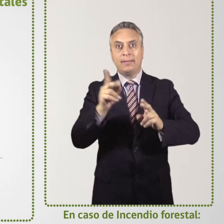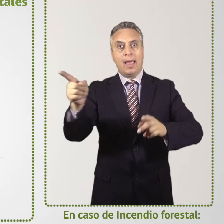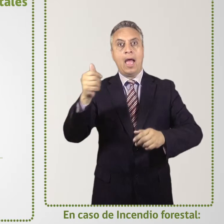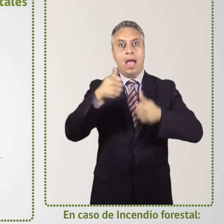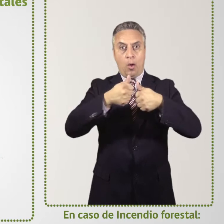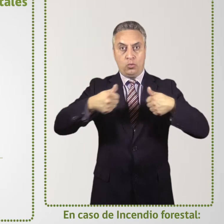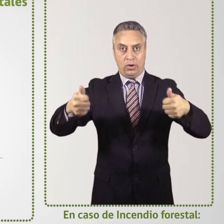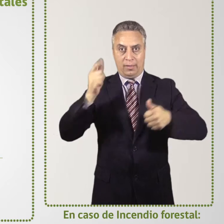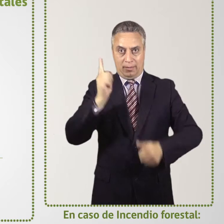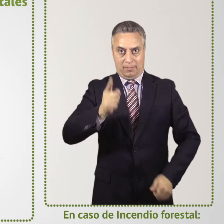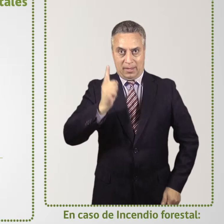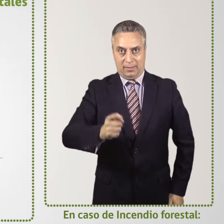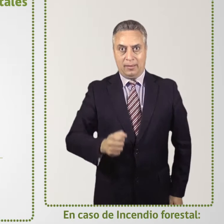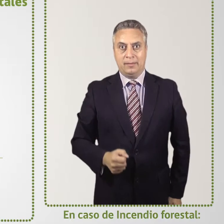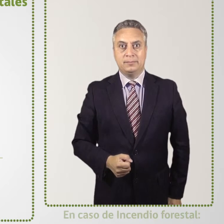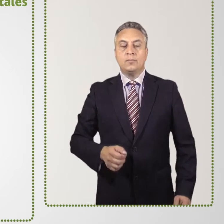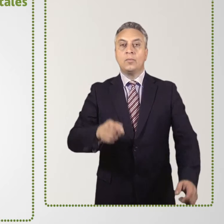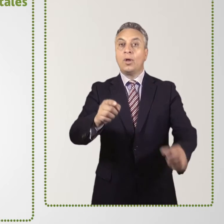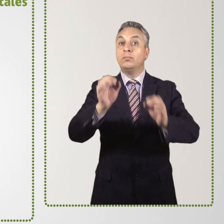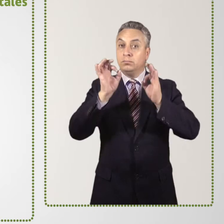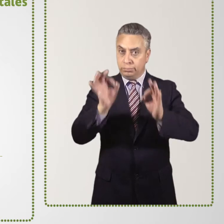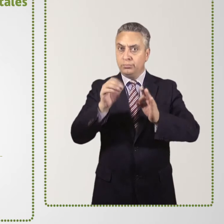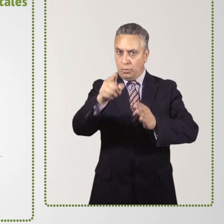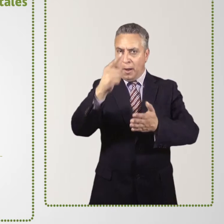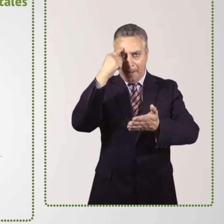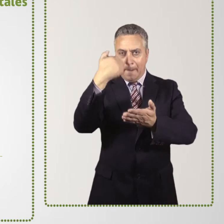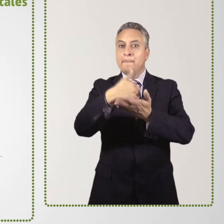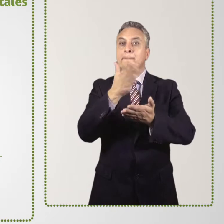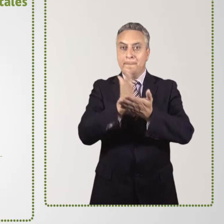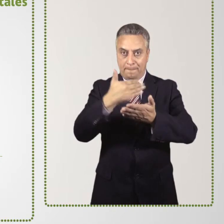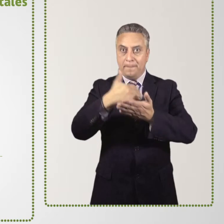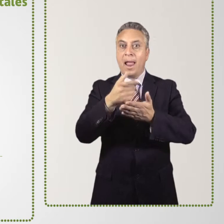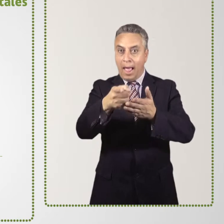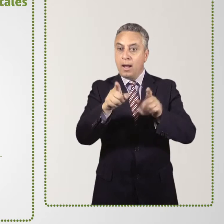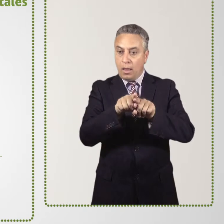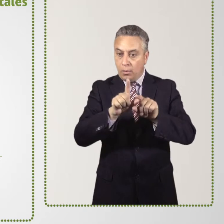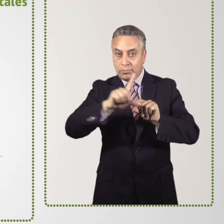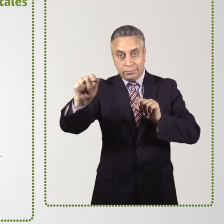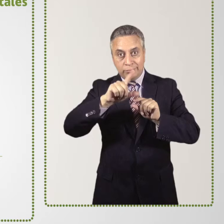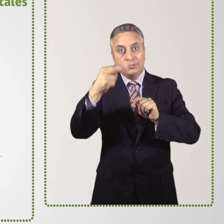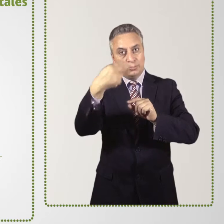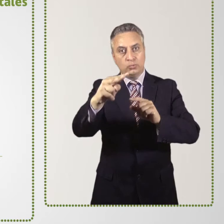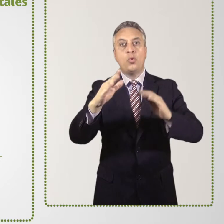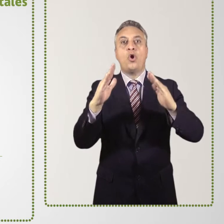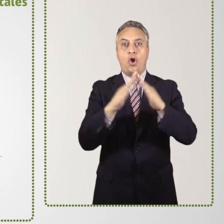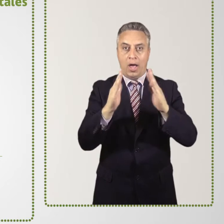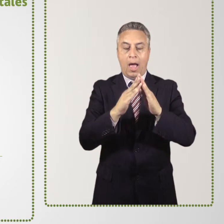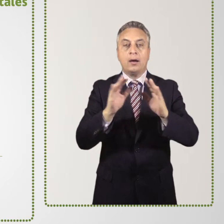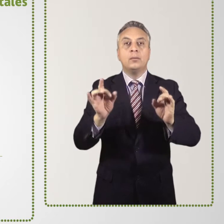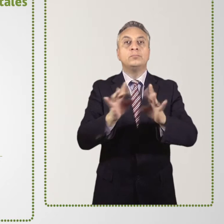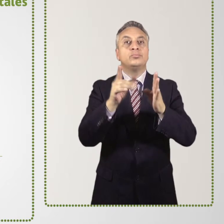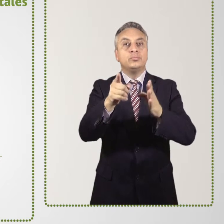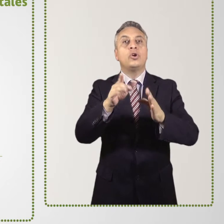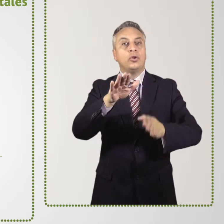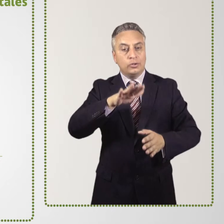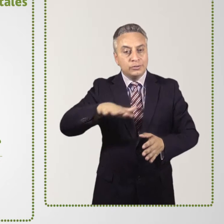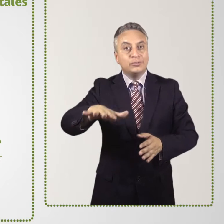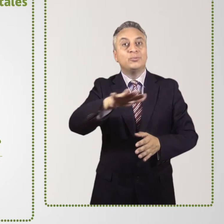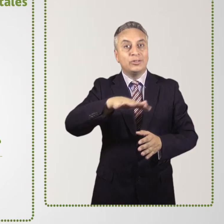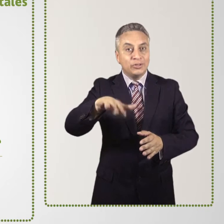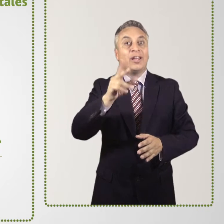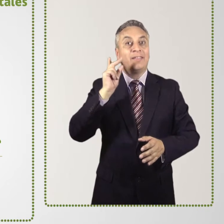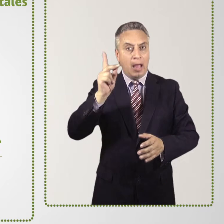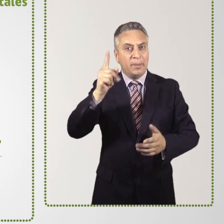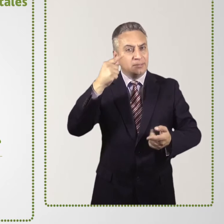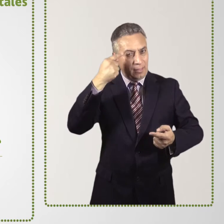y respeta las indicaciones de la autoridad. Establece un plan de evacuación en tu hogar, considerando las necesidades de las